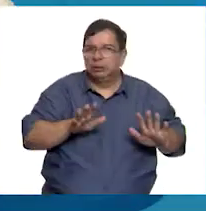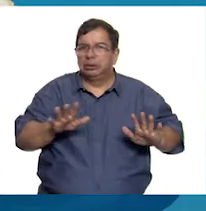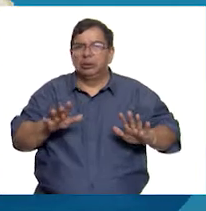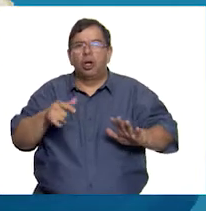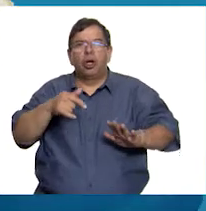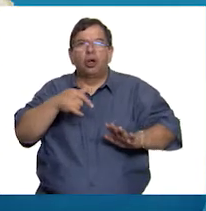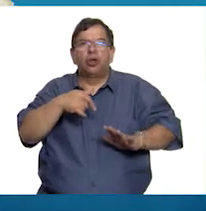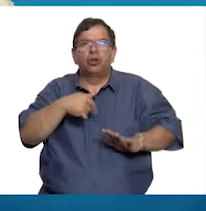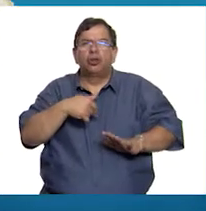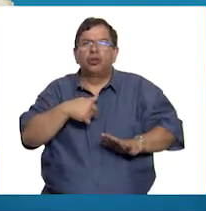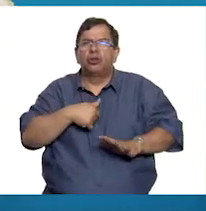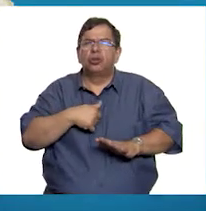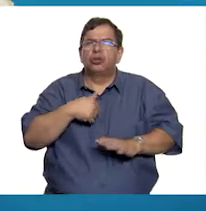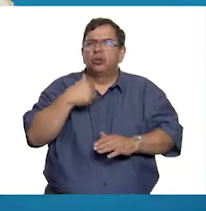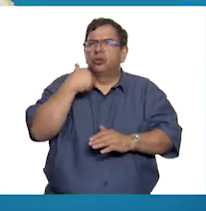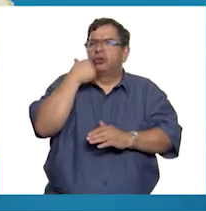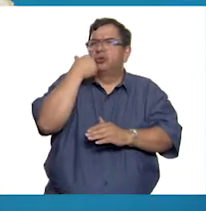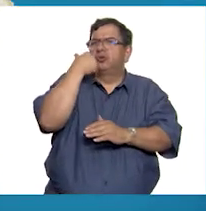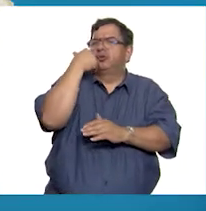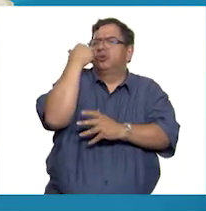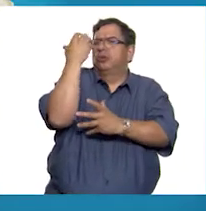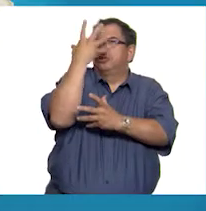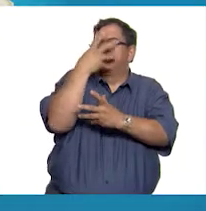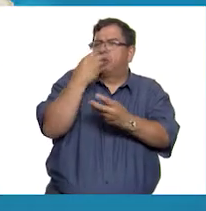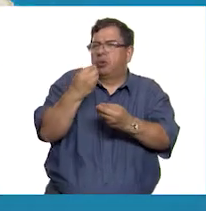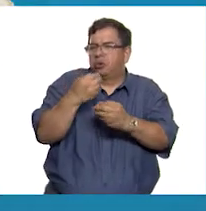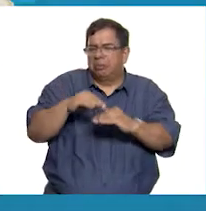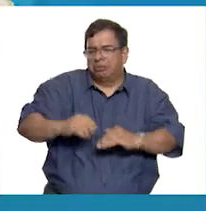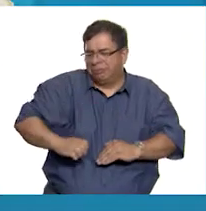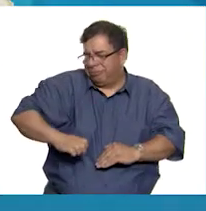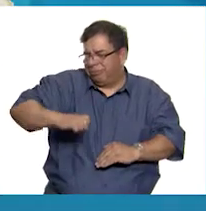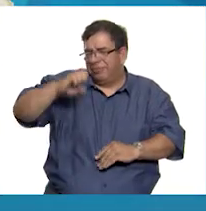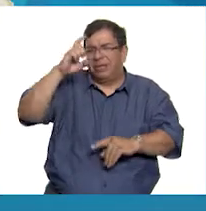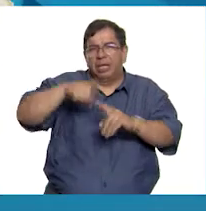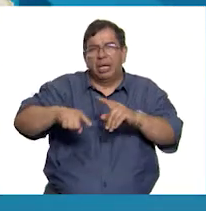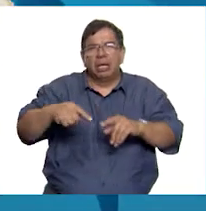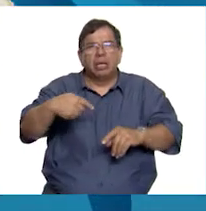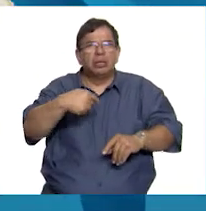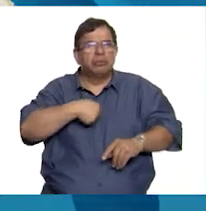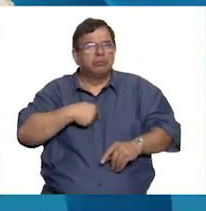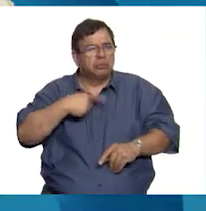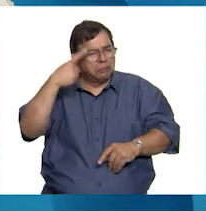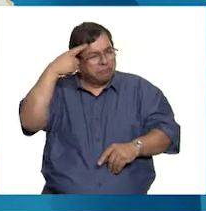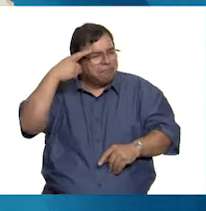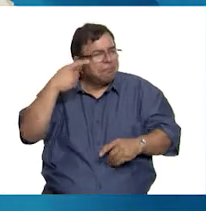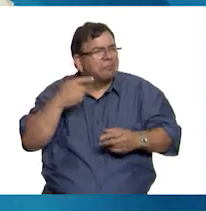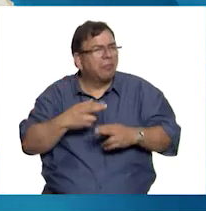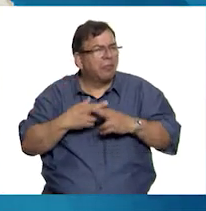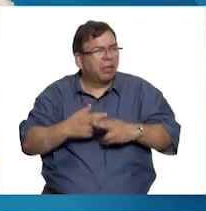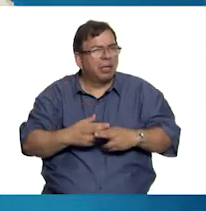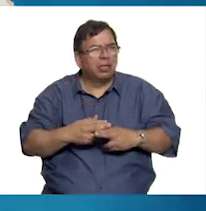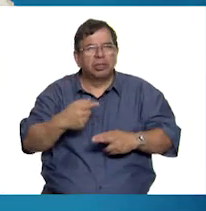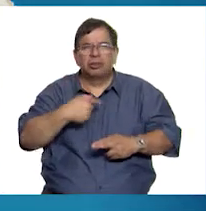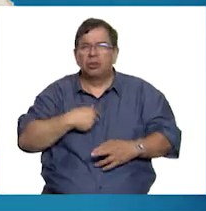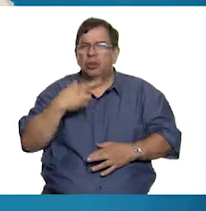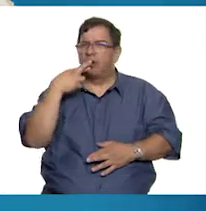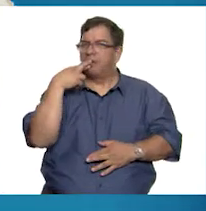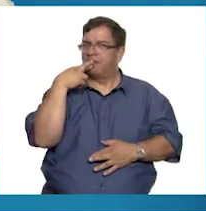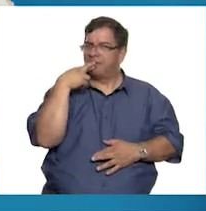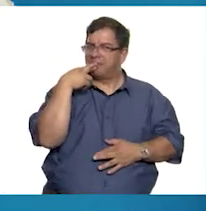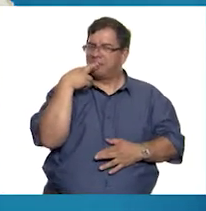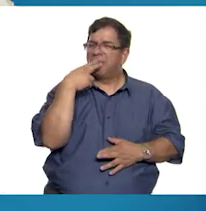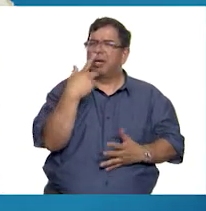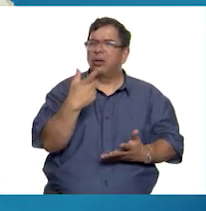hermosura que vencida es despojo civil de las edades ni riqueza me agrada fementida teniendo por mejor en mis